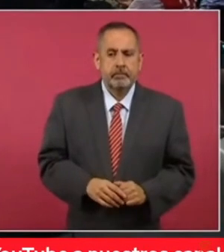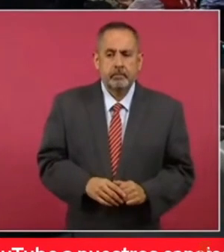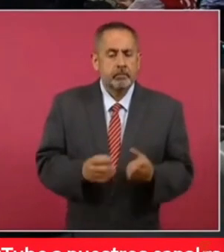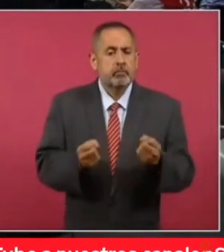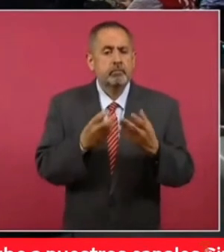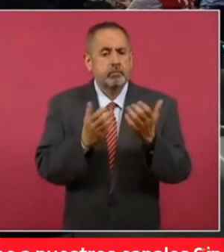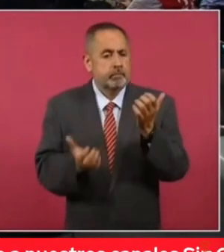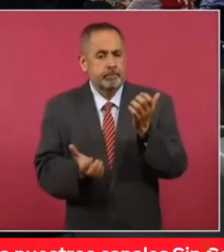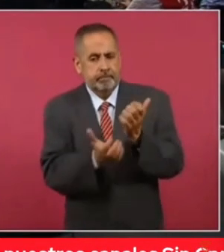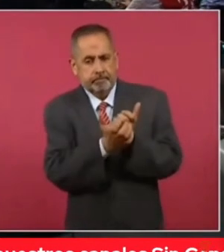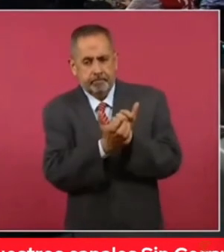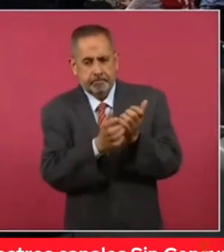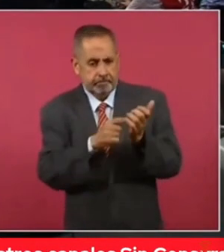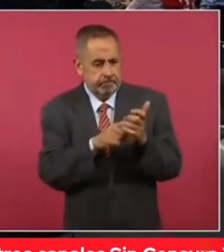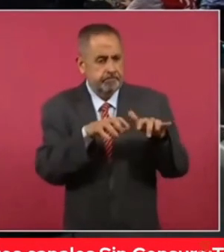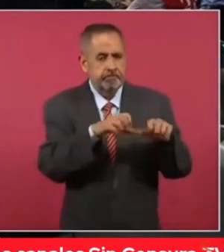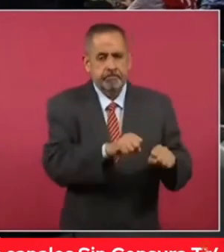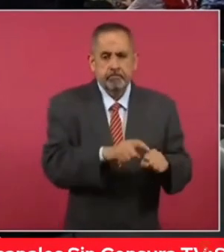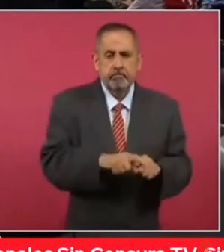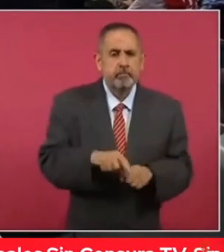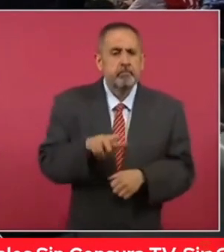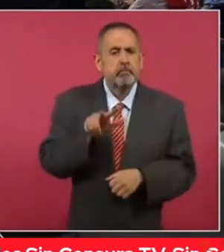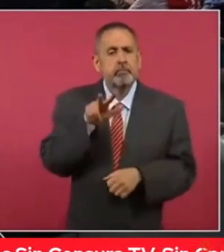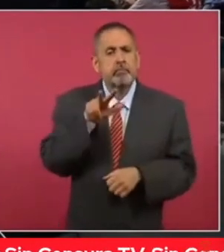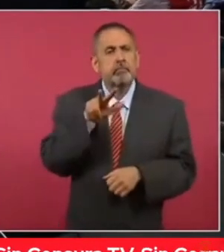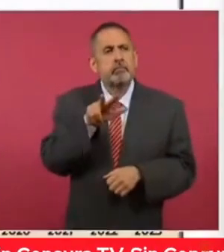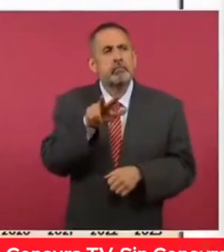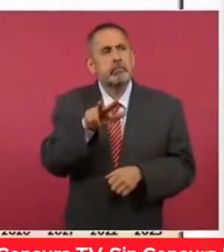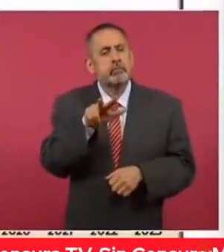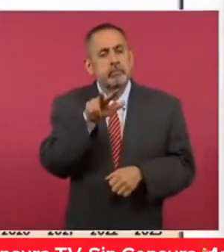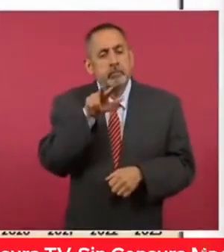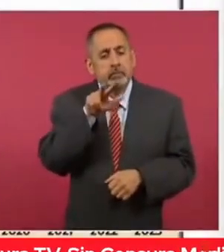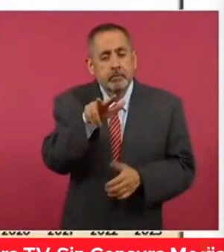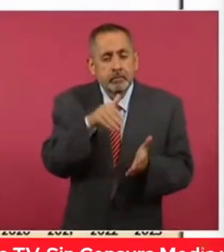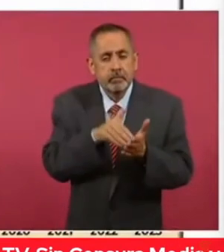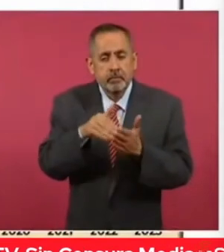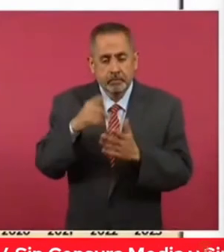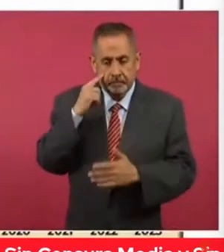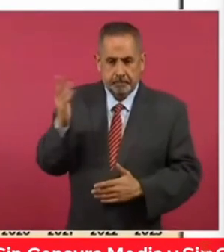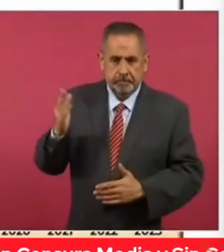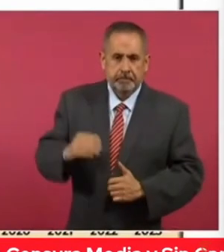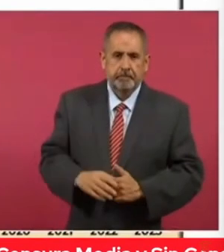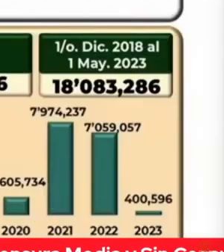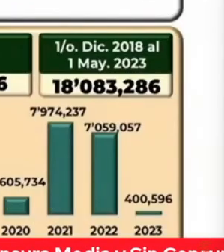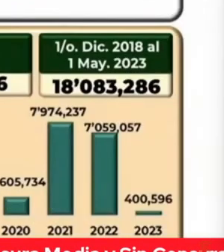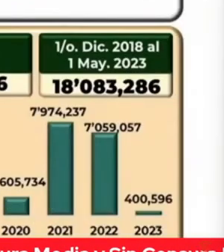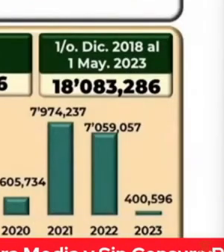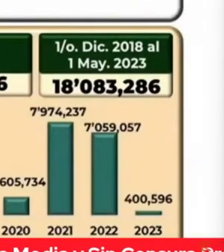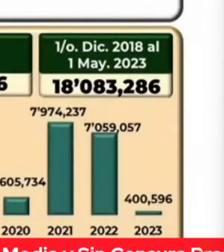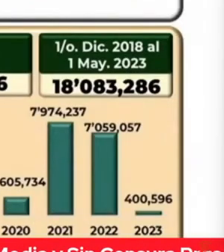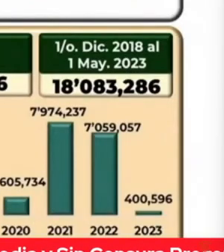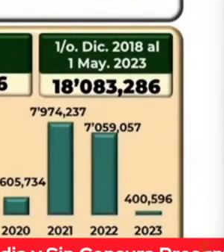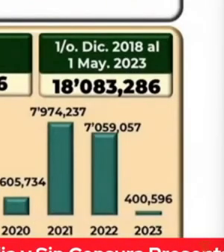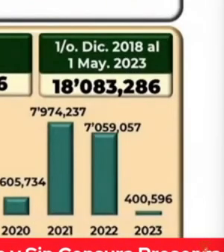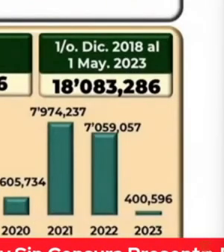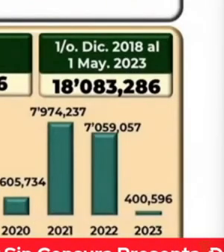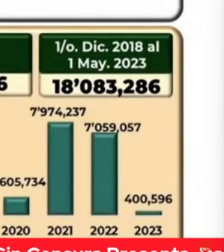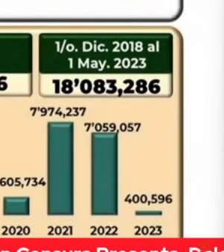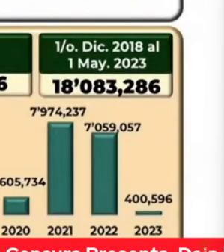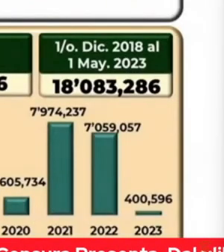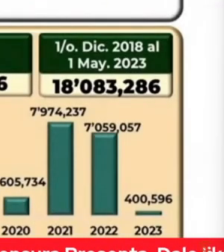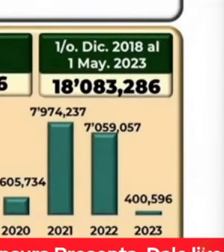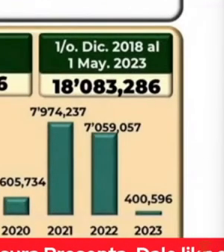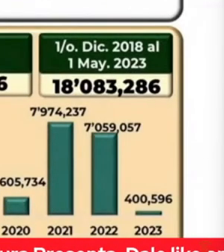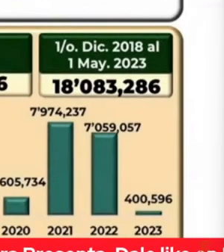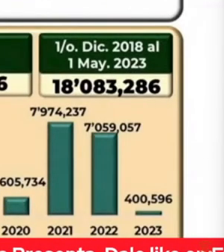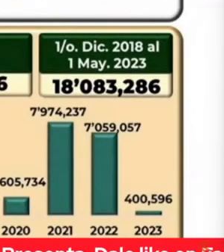cartuchos que llevamos asegurados, dieciocho, más de dieciocho millones de cartuchos, que esto es lo que hace la